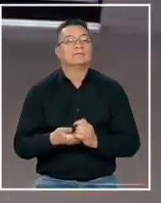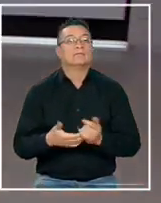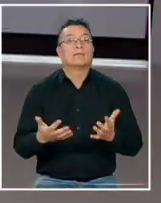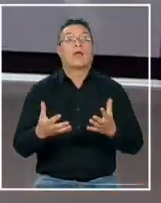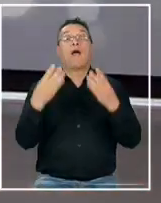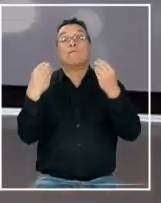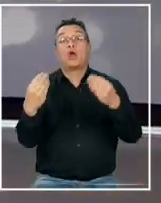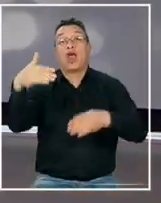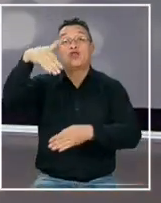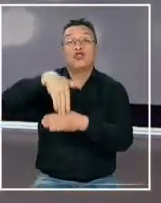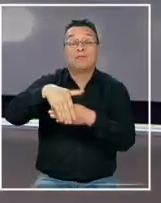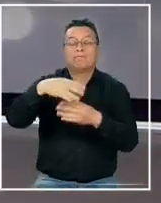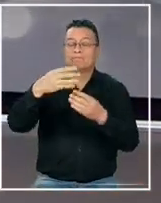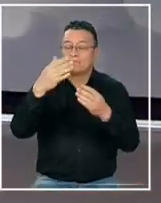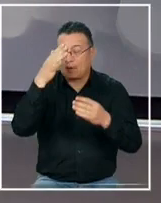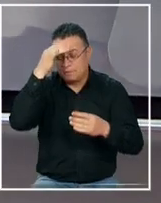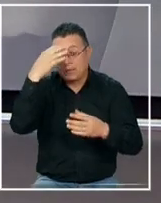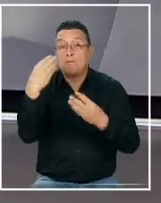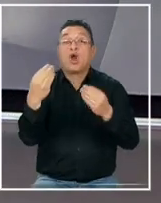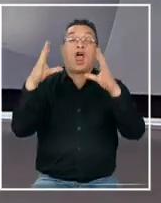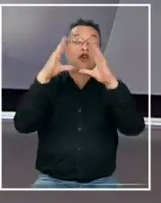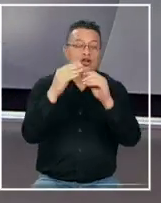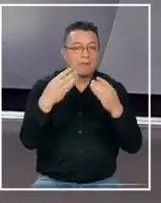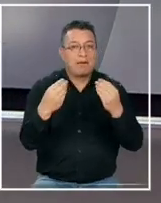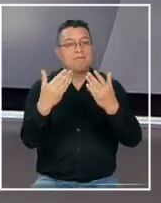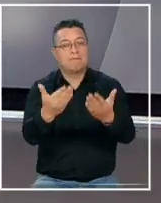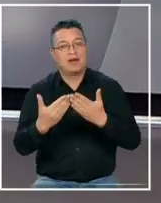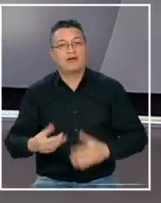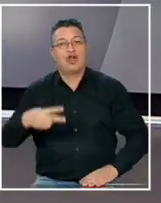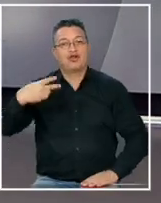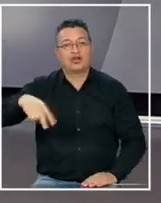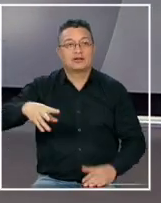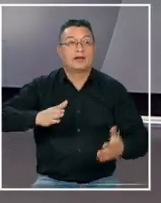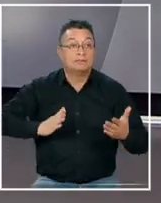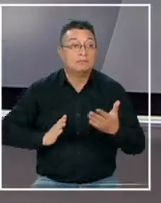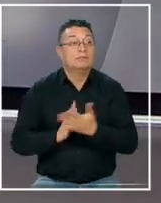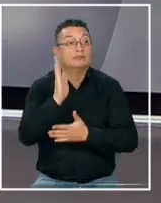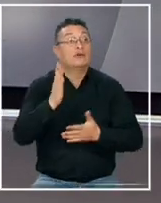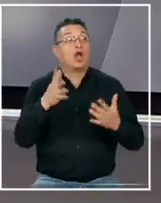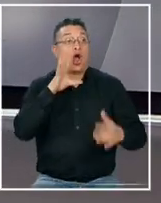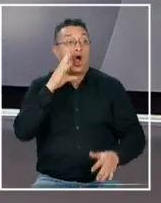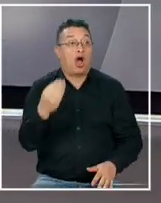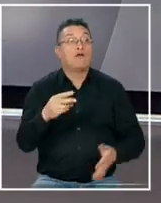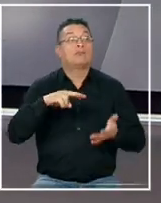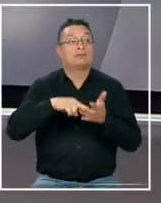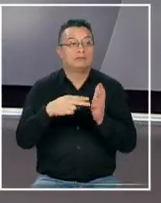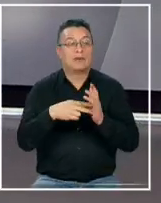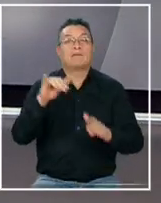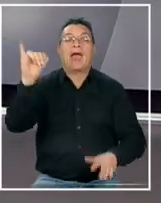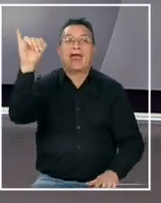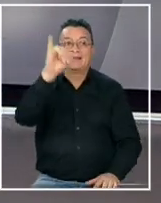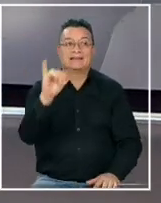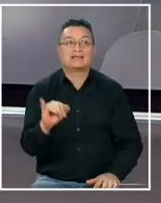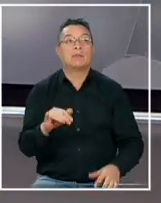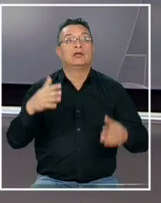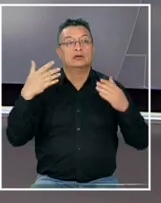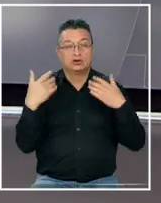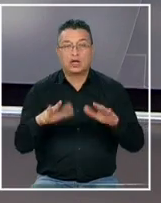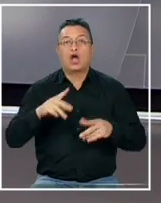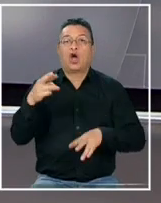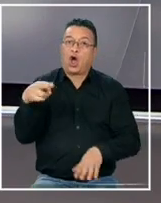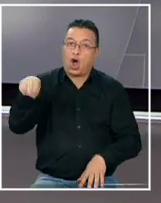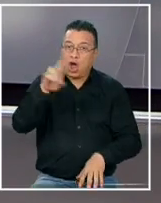Muy buenas noches, bienvenidos, bienvenidas a las noticias. Y comenzamos, por supuesto, con la crisis de las ISAPRES que ya se tomó